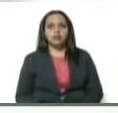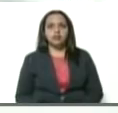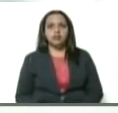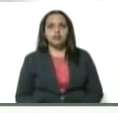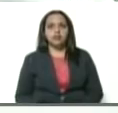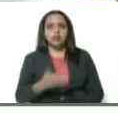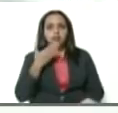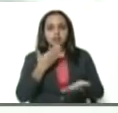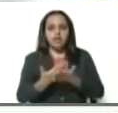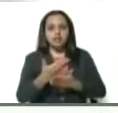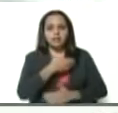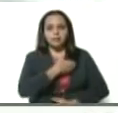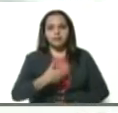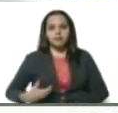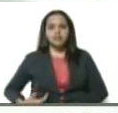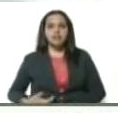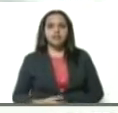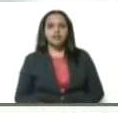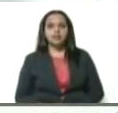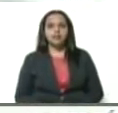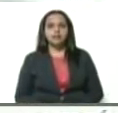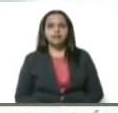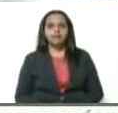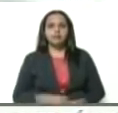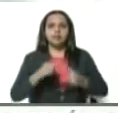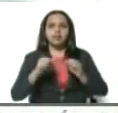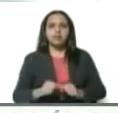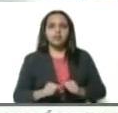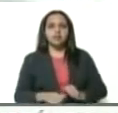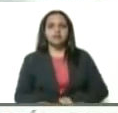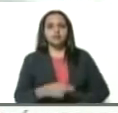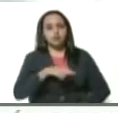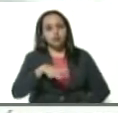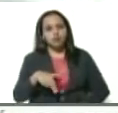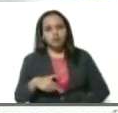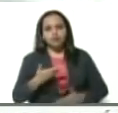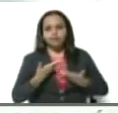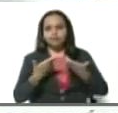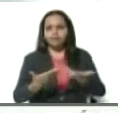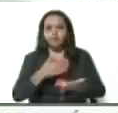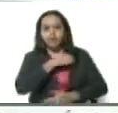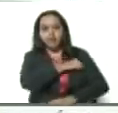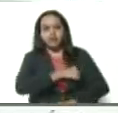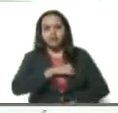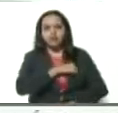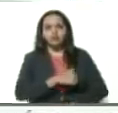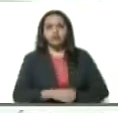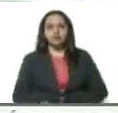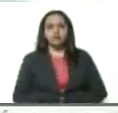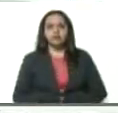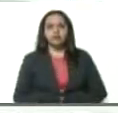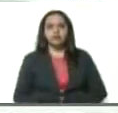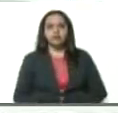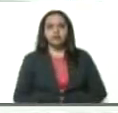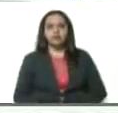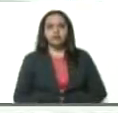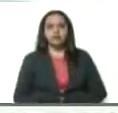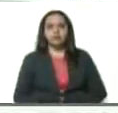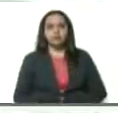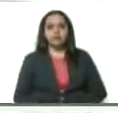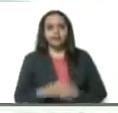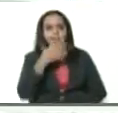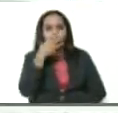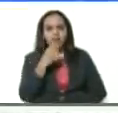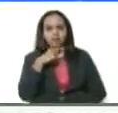Gracias, presidente. Bueno, así nos sumamos a sus condolencias por el lamentable